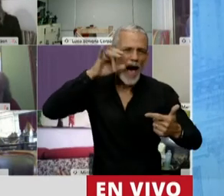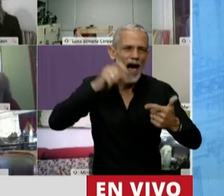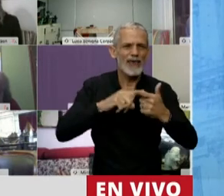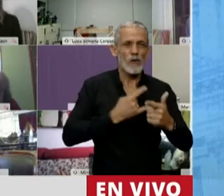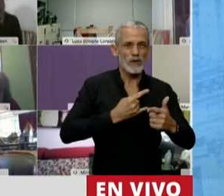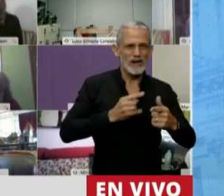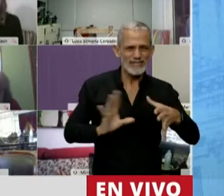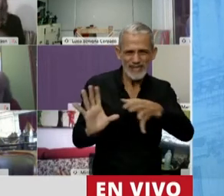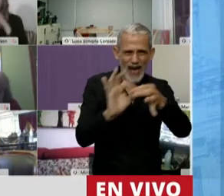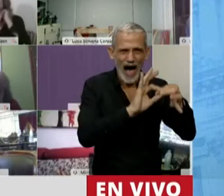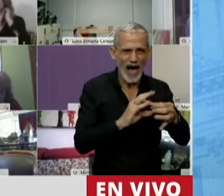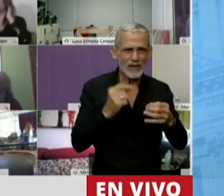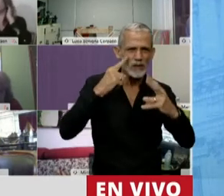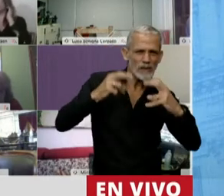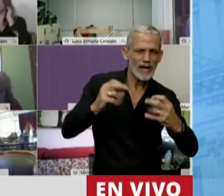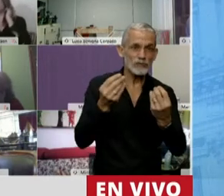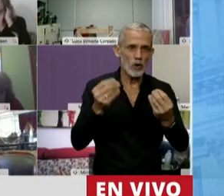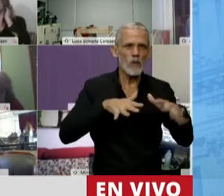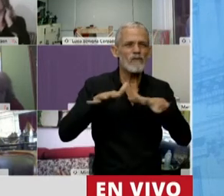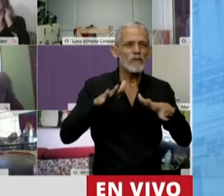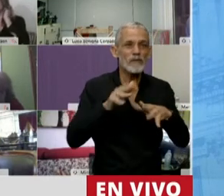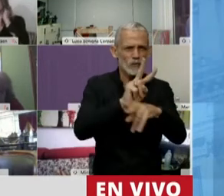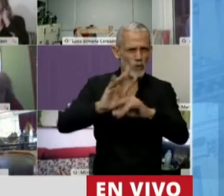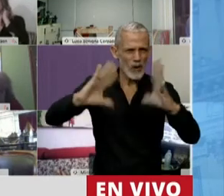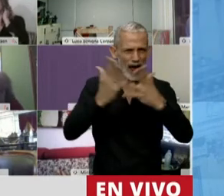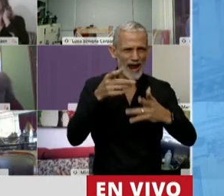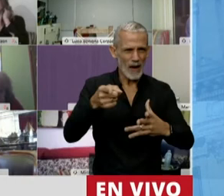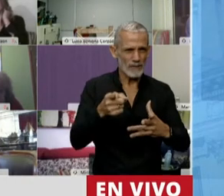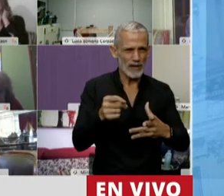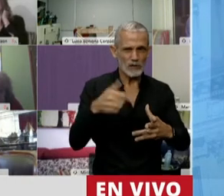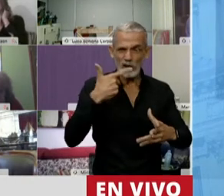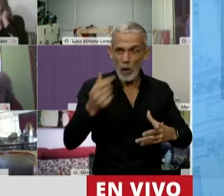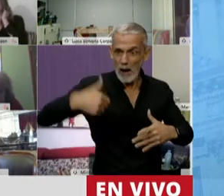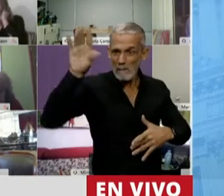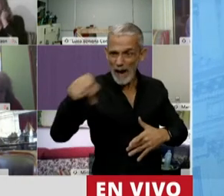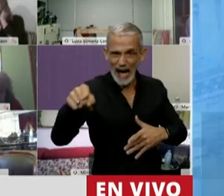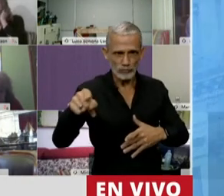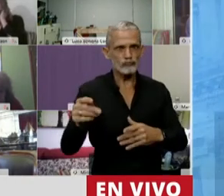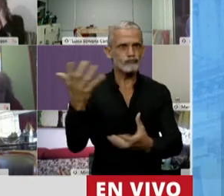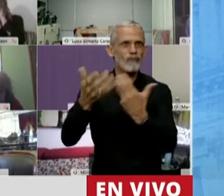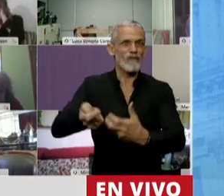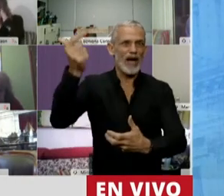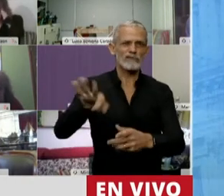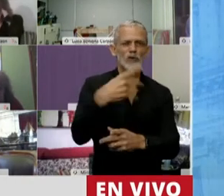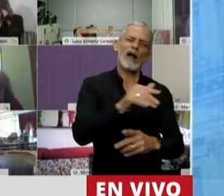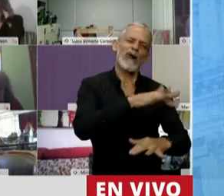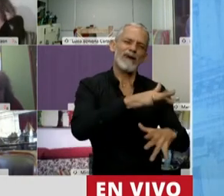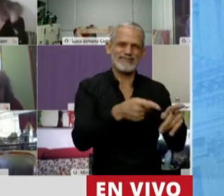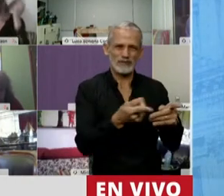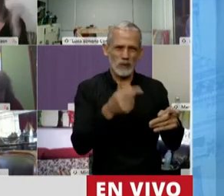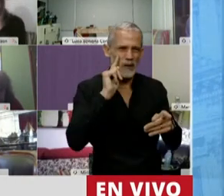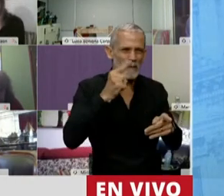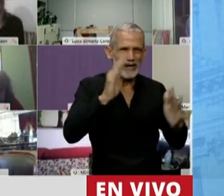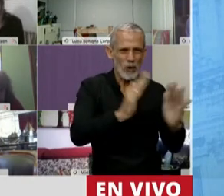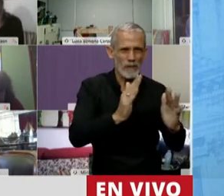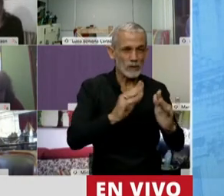universidades, a los movimientos ambientales. Este sí que es un elemento estratégico. Este es un proyecto